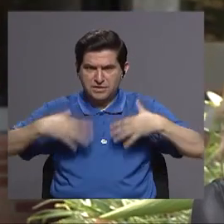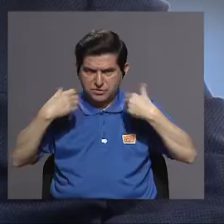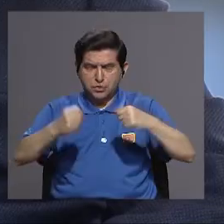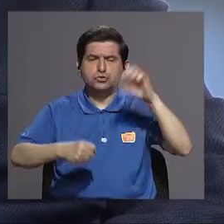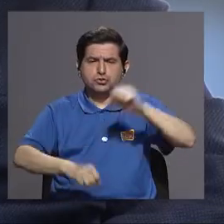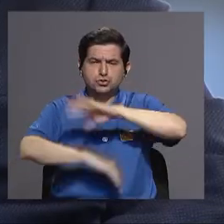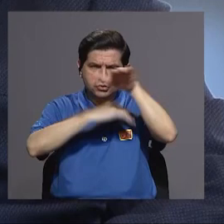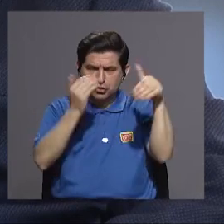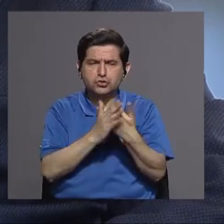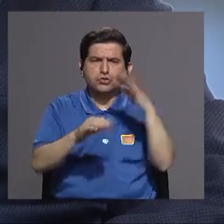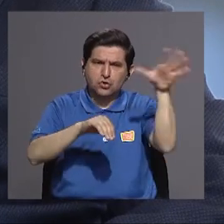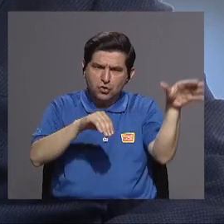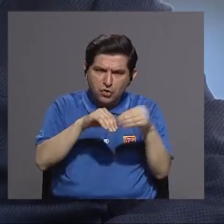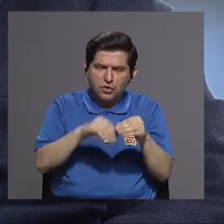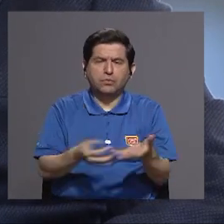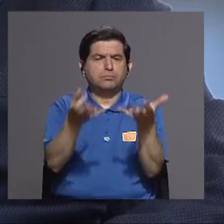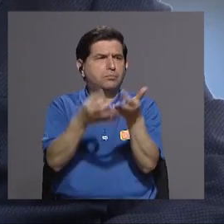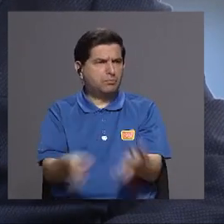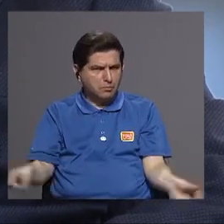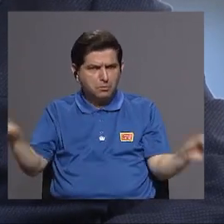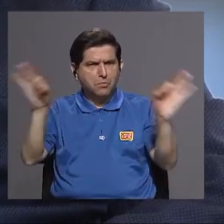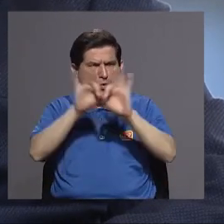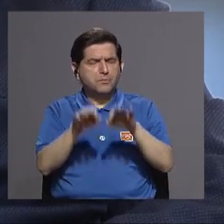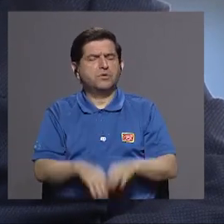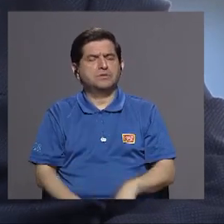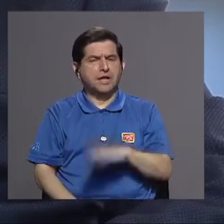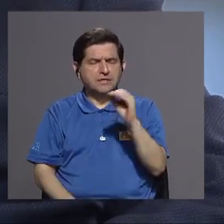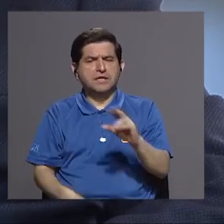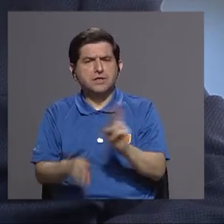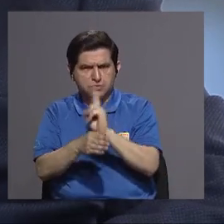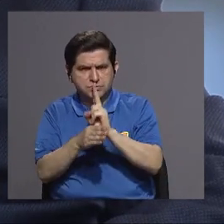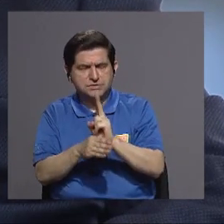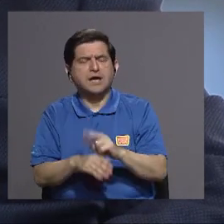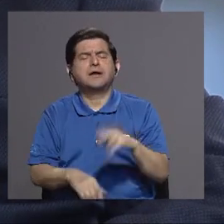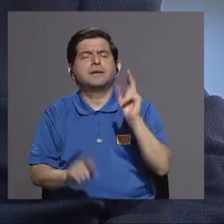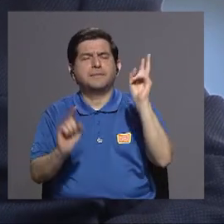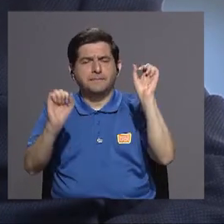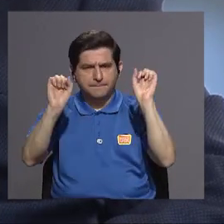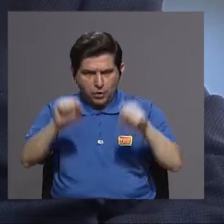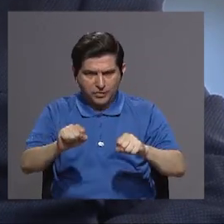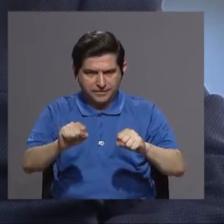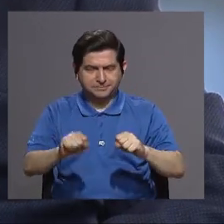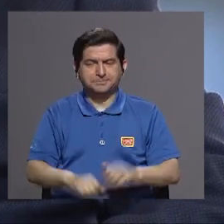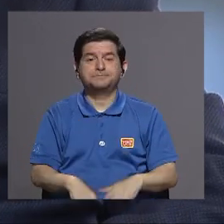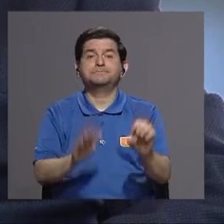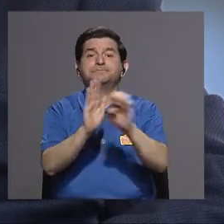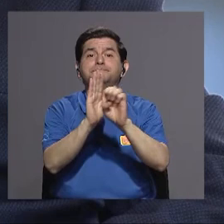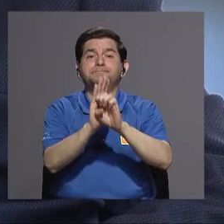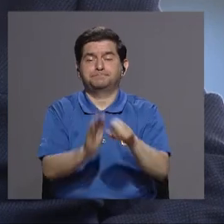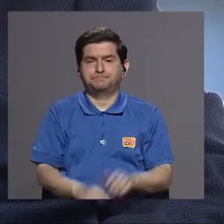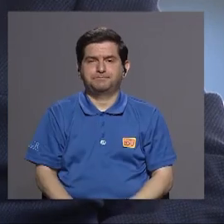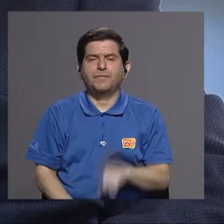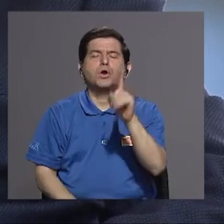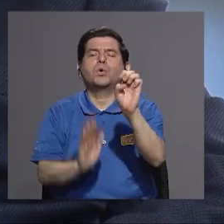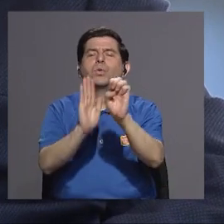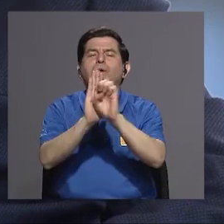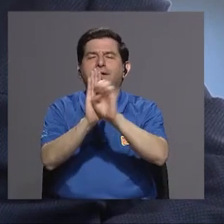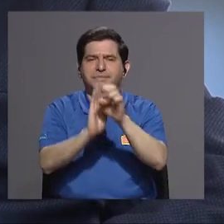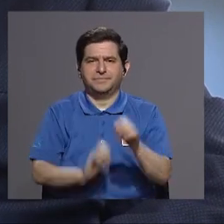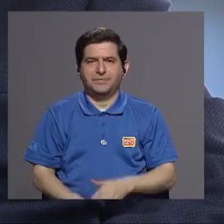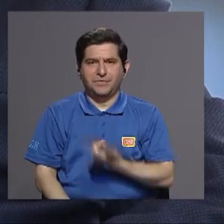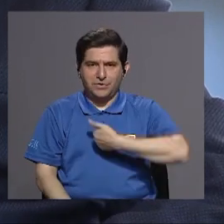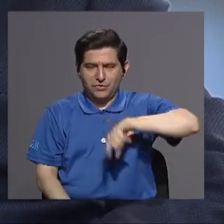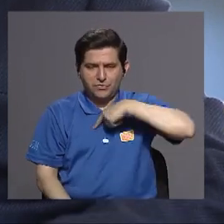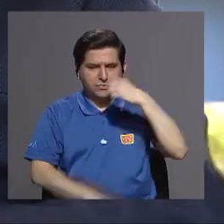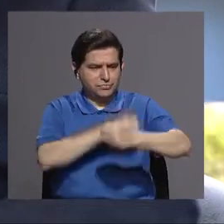exacto que todo esto además de que sean importantes sean pertinentes sean aplicables verdad por ejemplo mire para ilustrarle esto